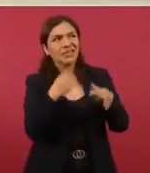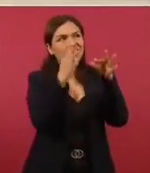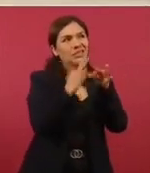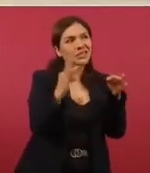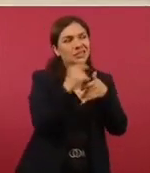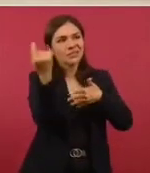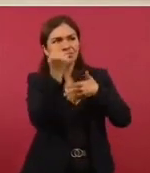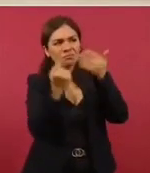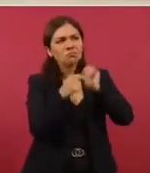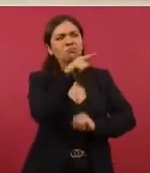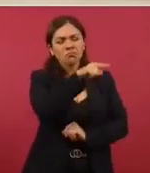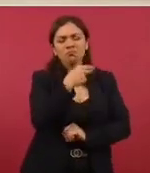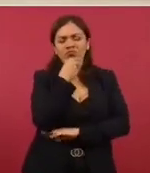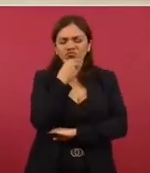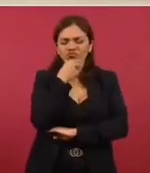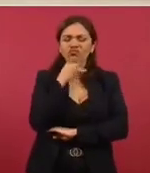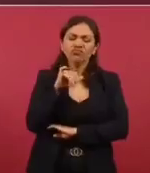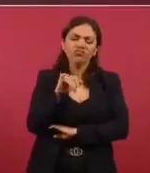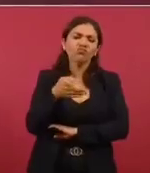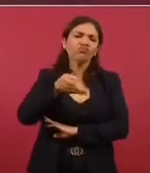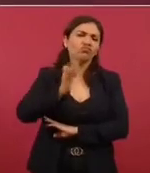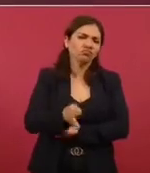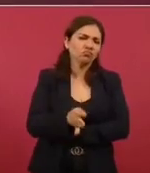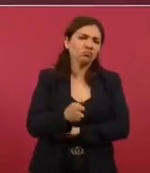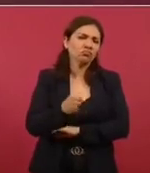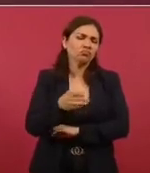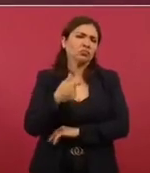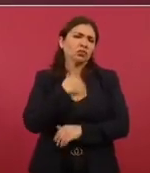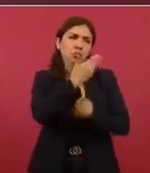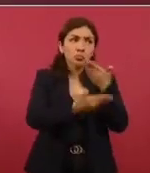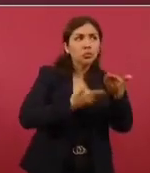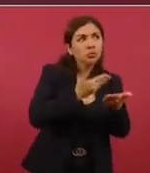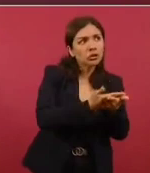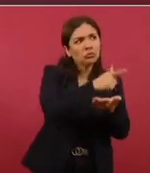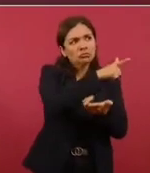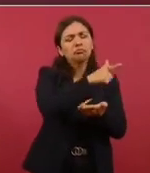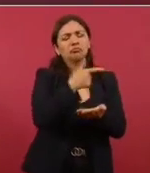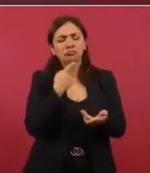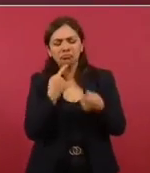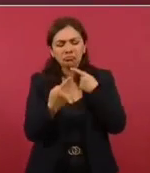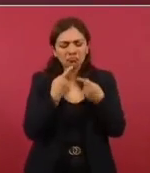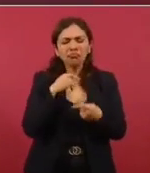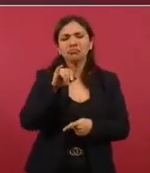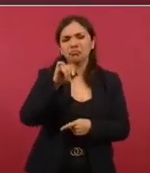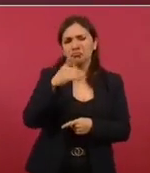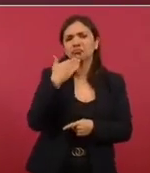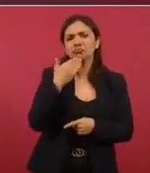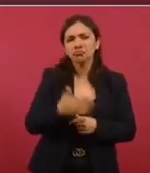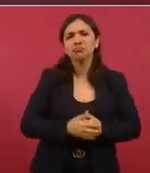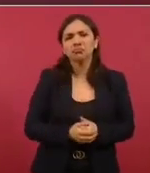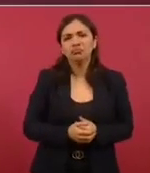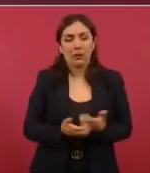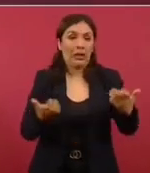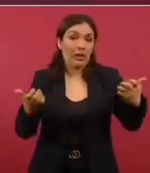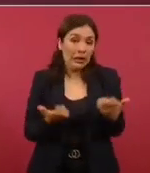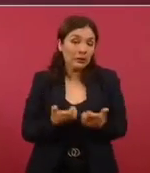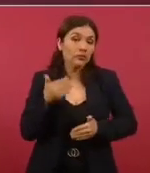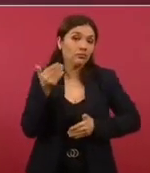aceptando nuestras propuestas empresas que se van a ir dando